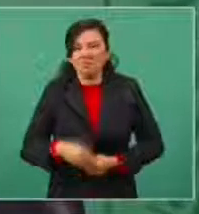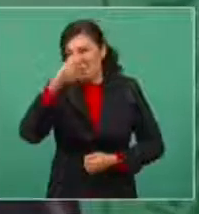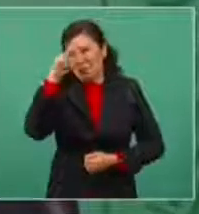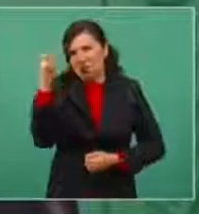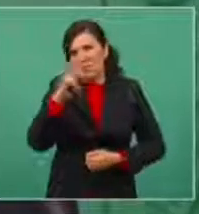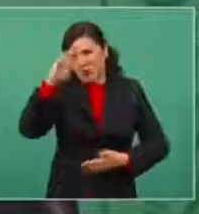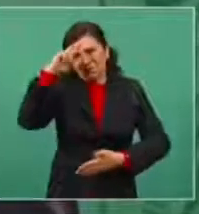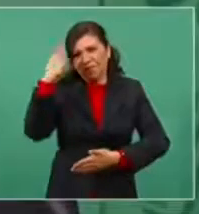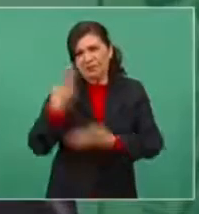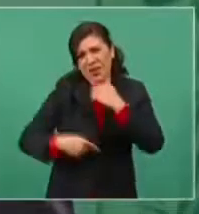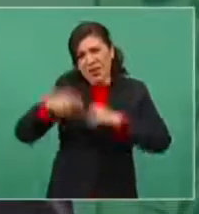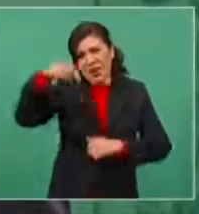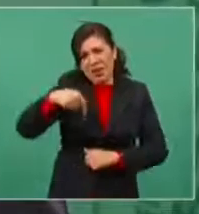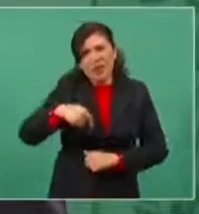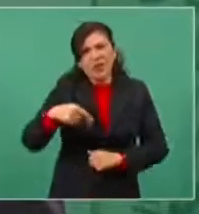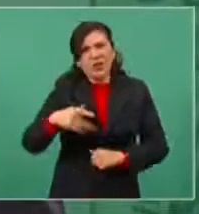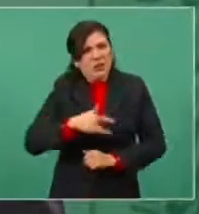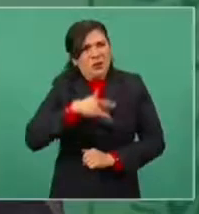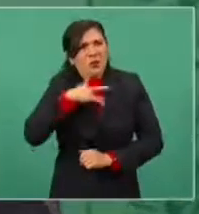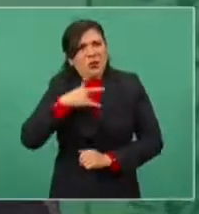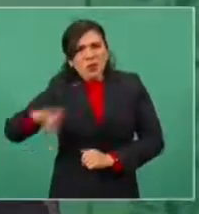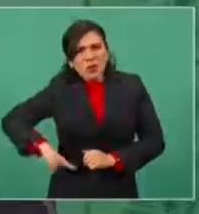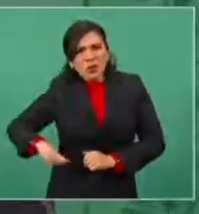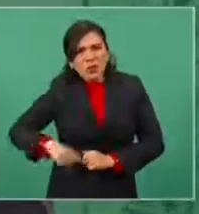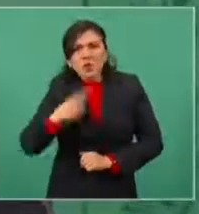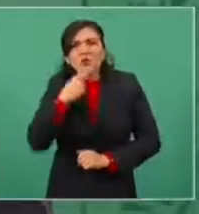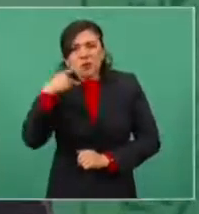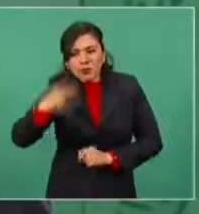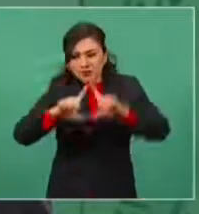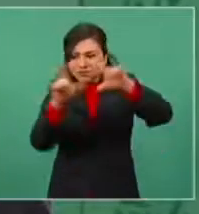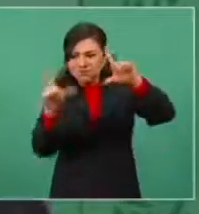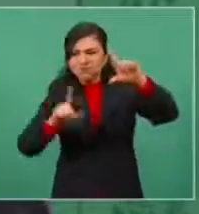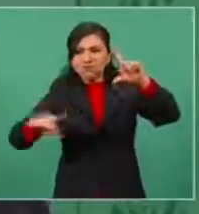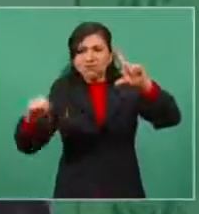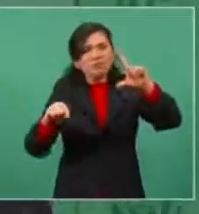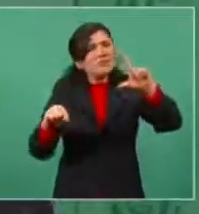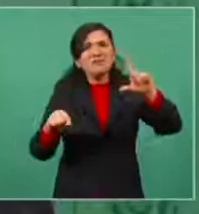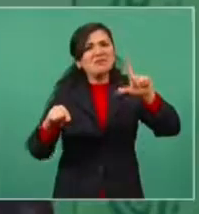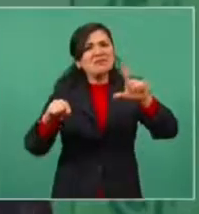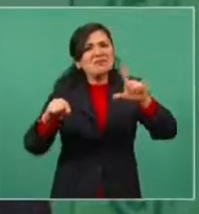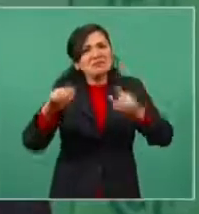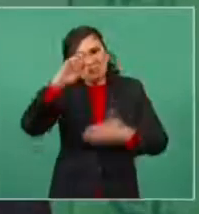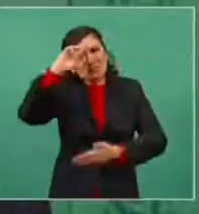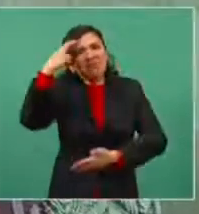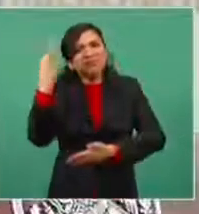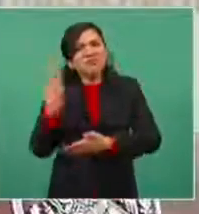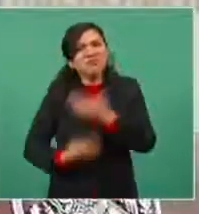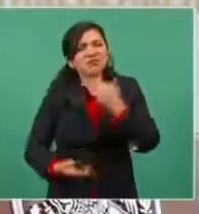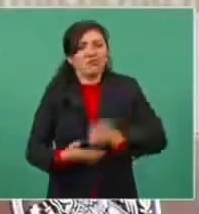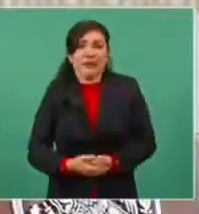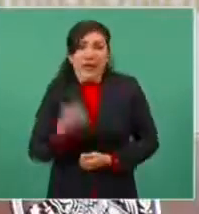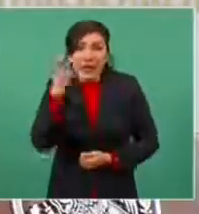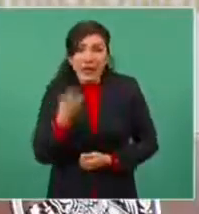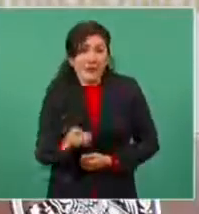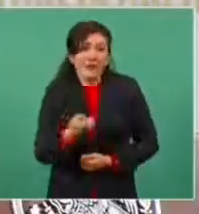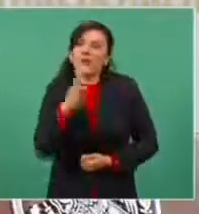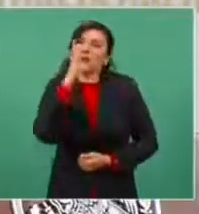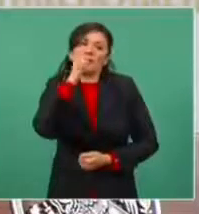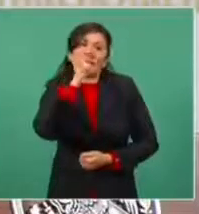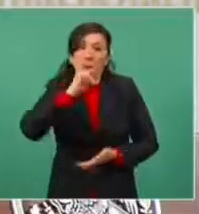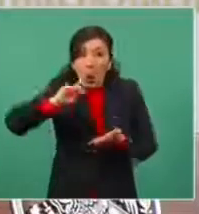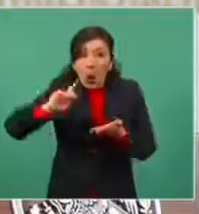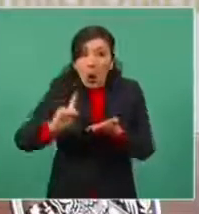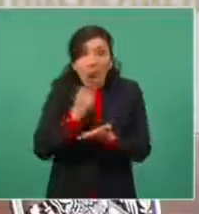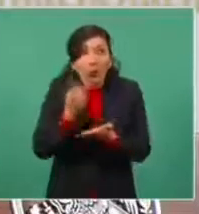No lo podemos permitir bajo ninguna circunstancia.